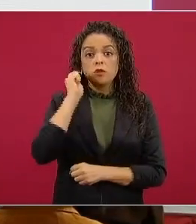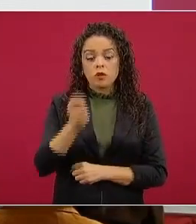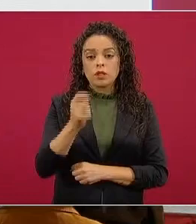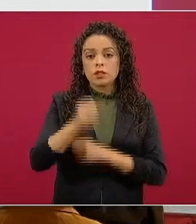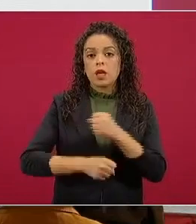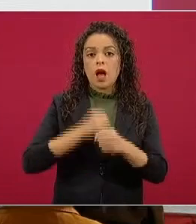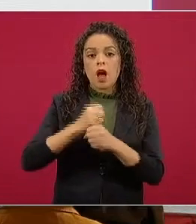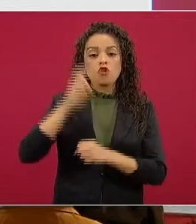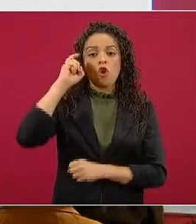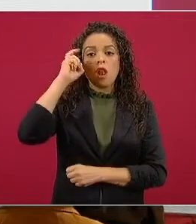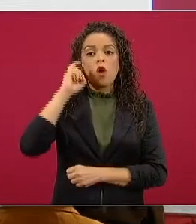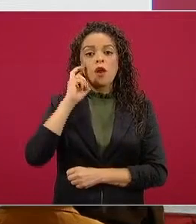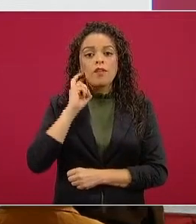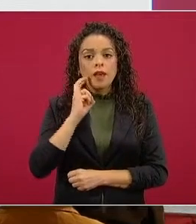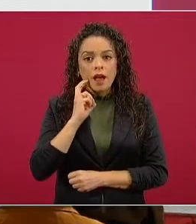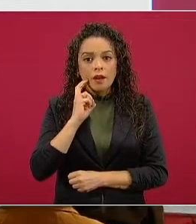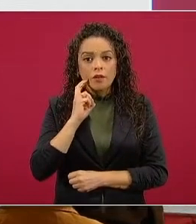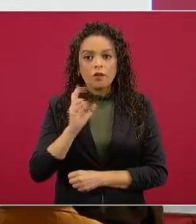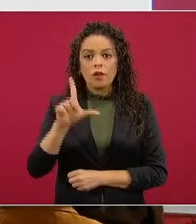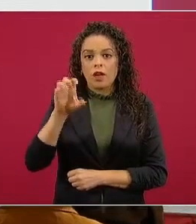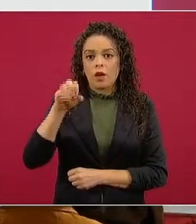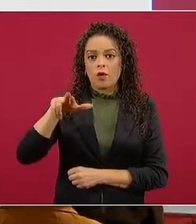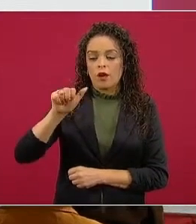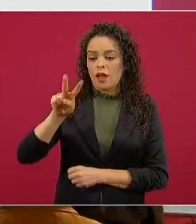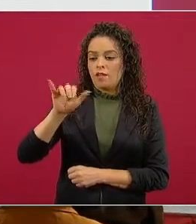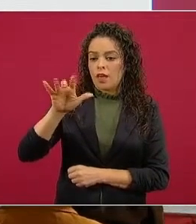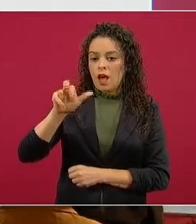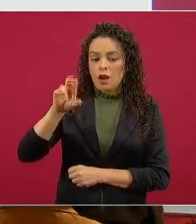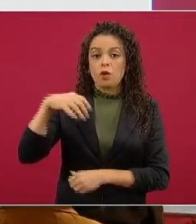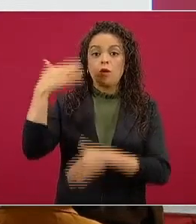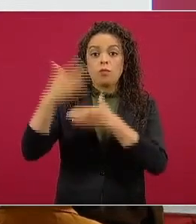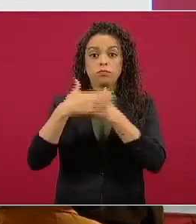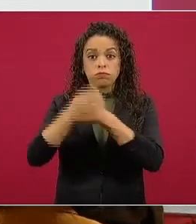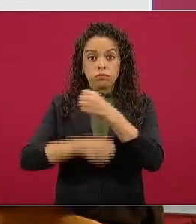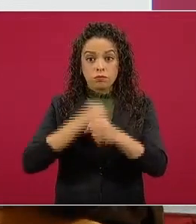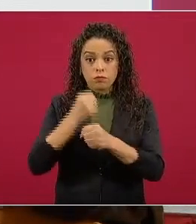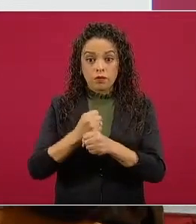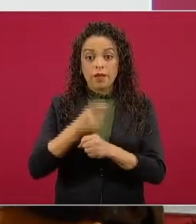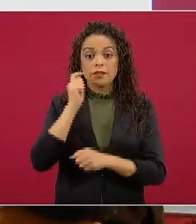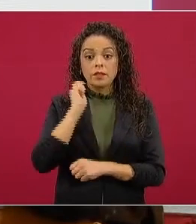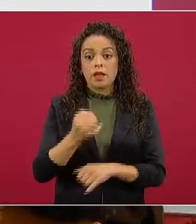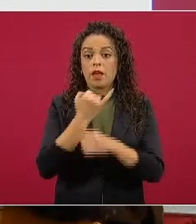será el año de la independencia de México